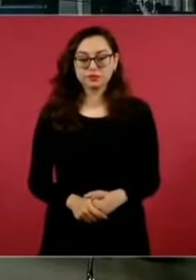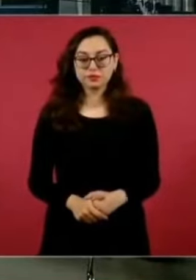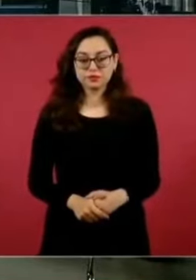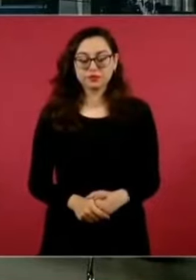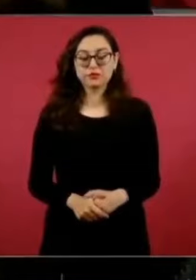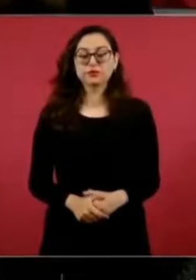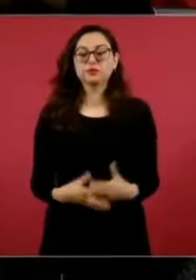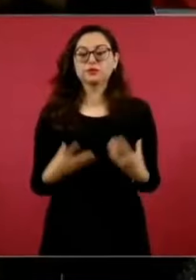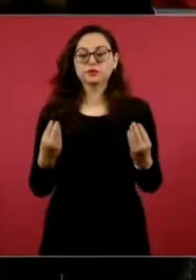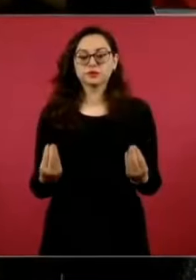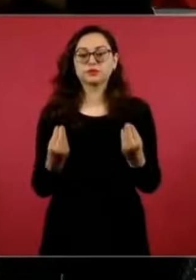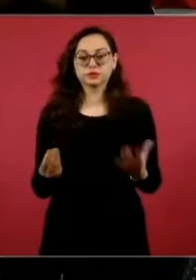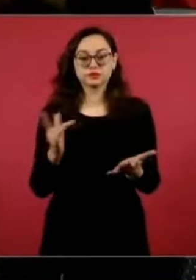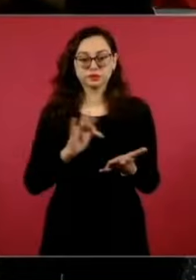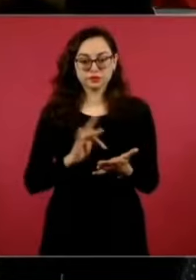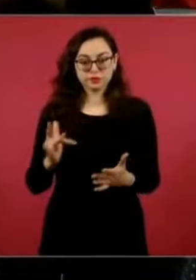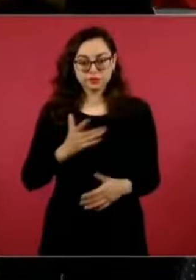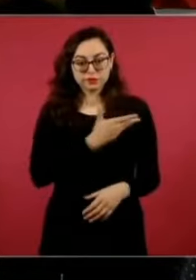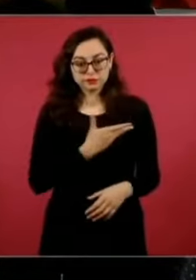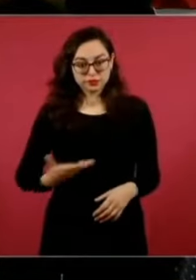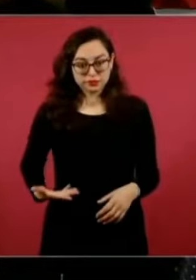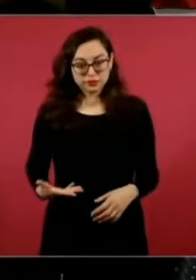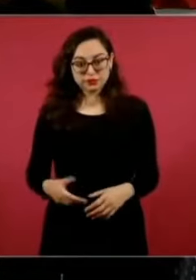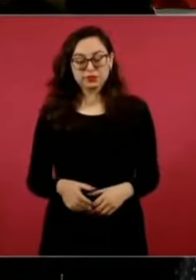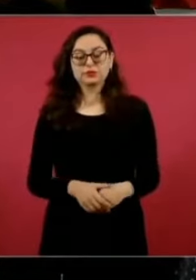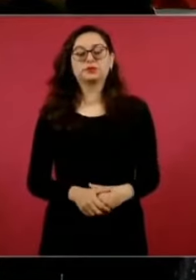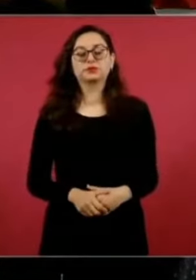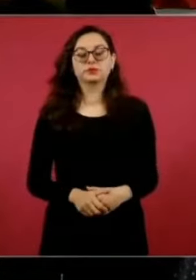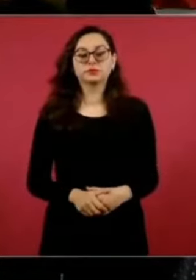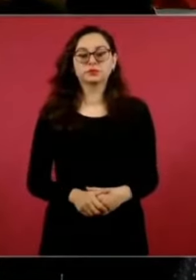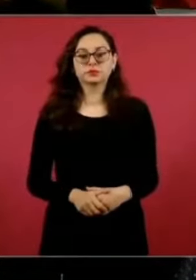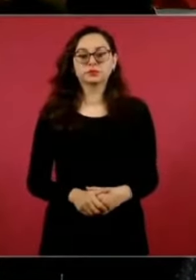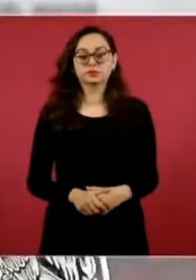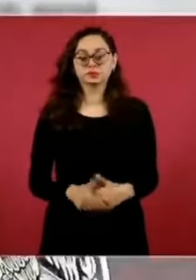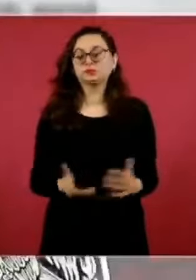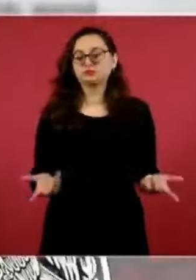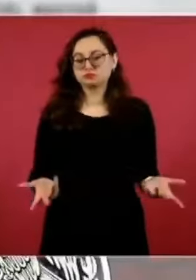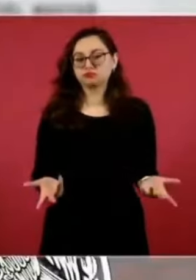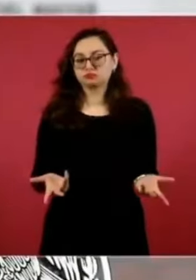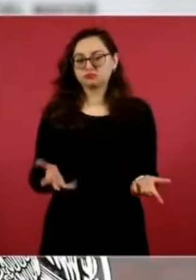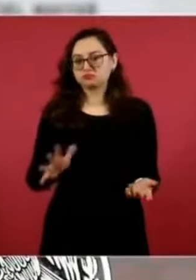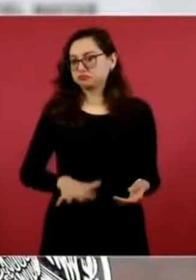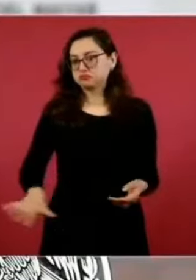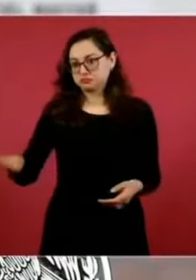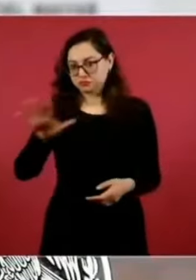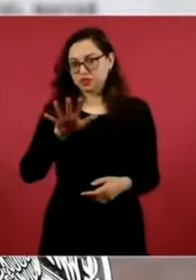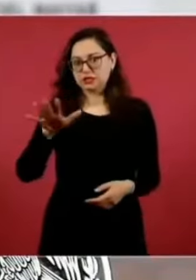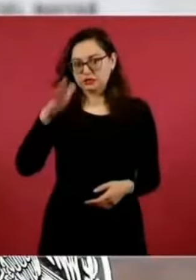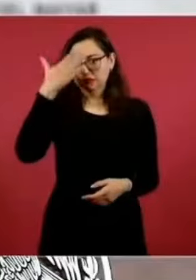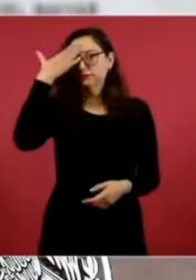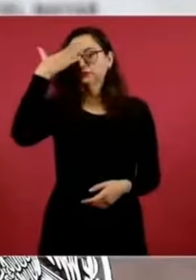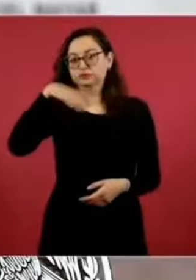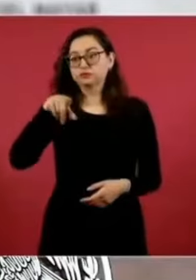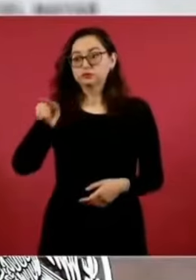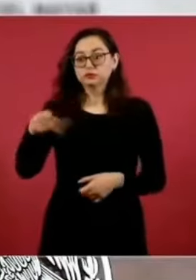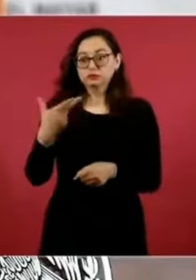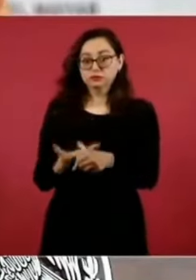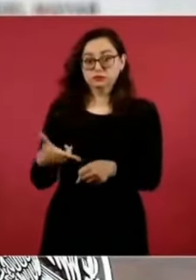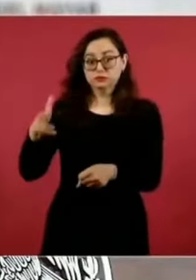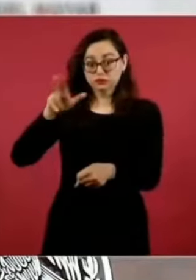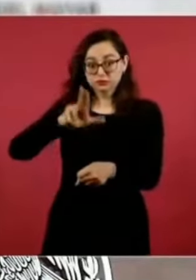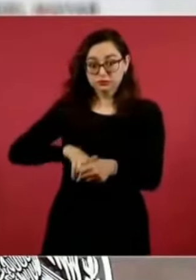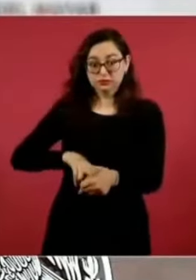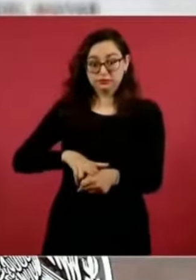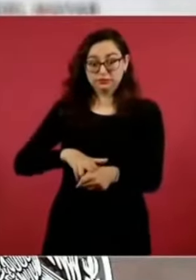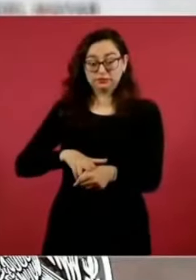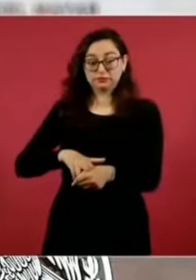Sí, muchas gracias, presidente. Efectivamente, ese hospital, como sabe toda la gente de Ciudad Juárez, es un hospital que se